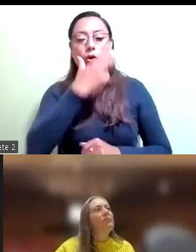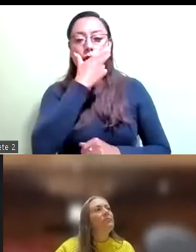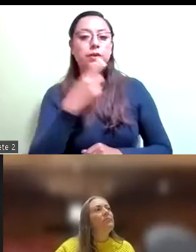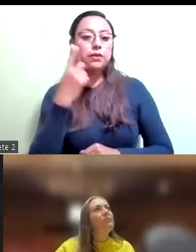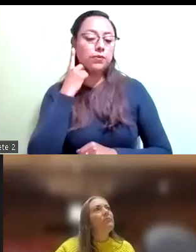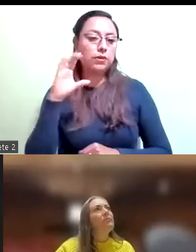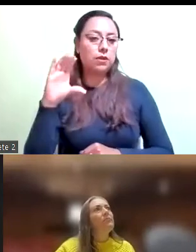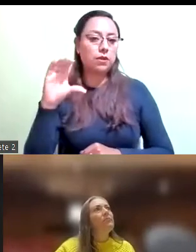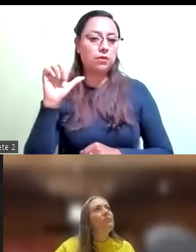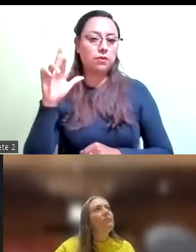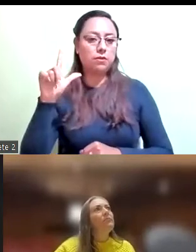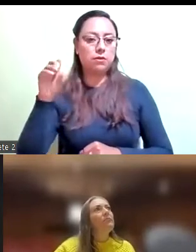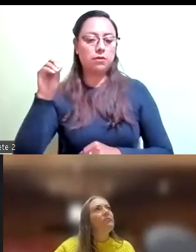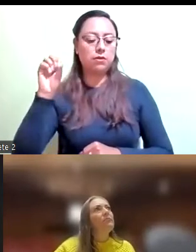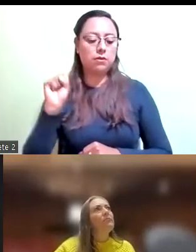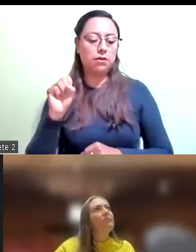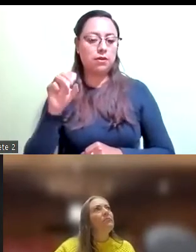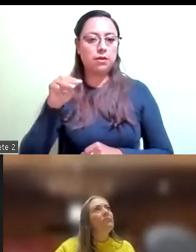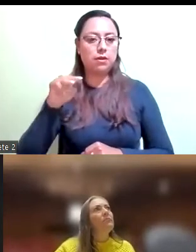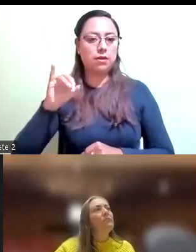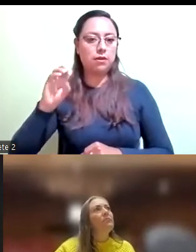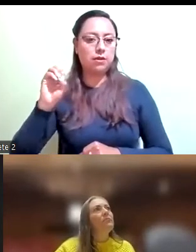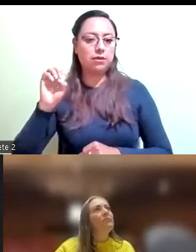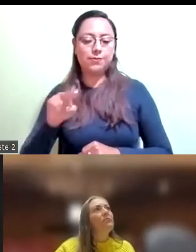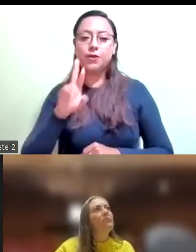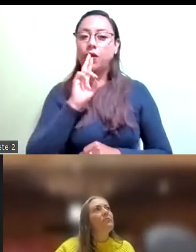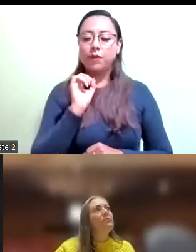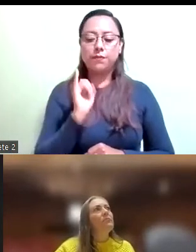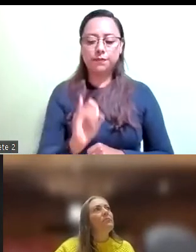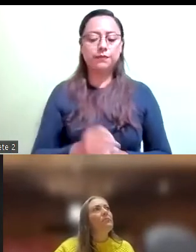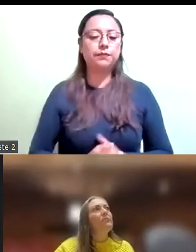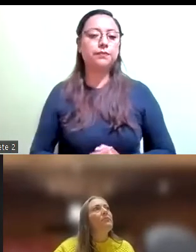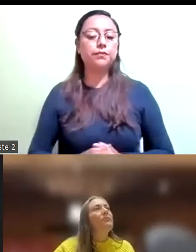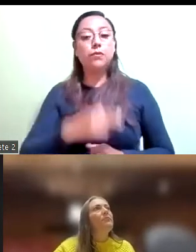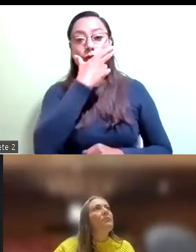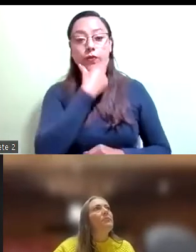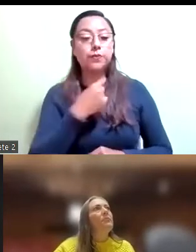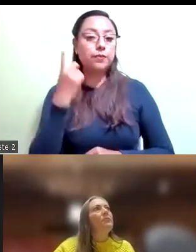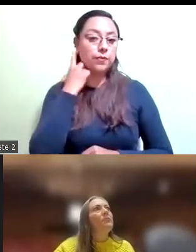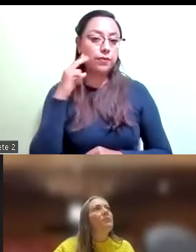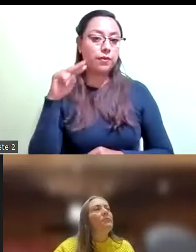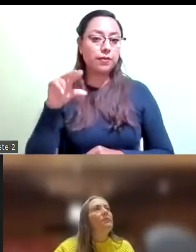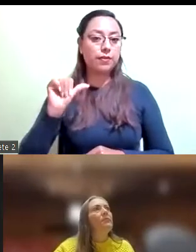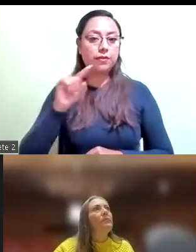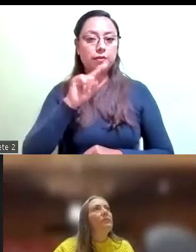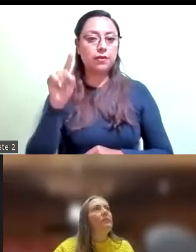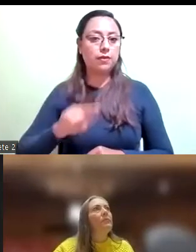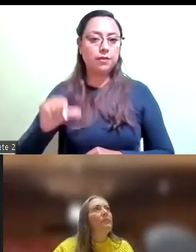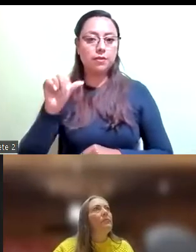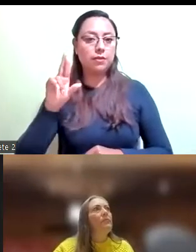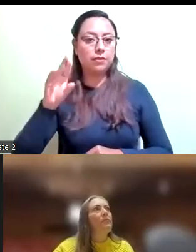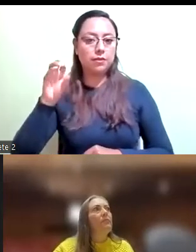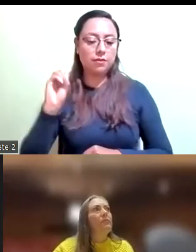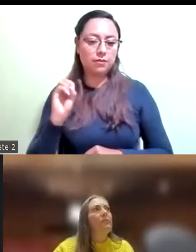Mirón en pro gracias diputado diputado Nazario Norberto Sánchez gracias